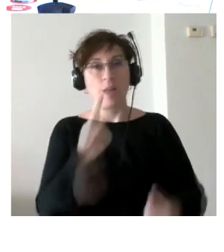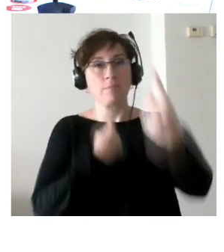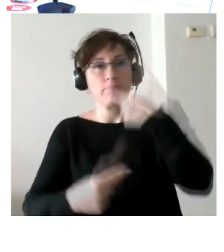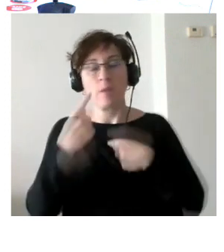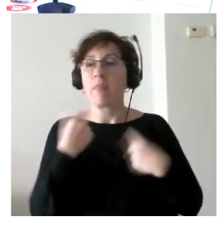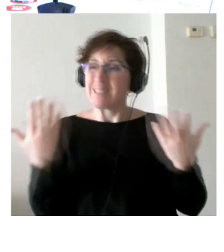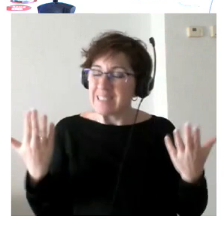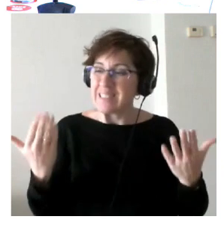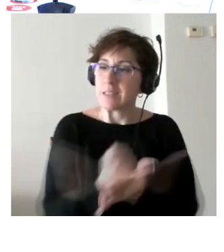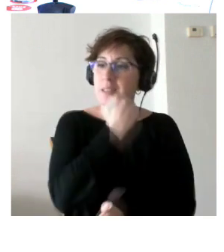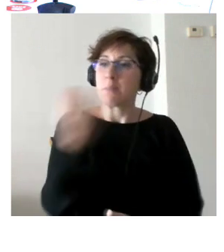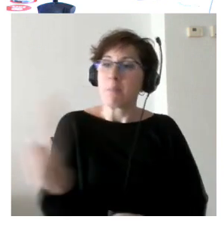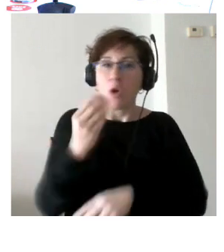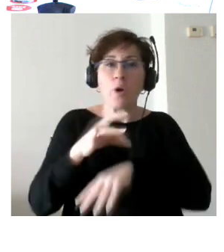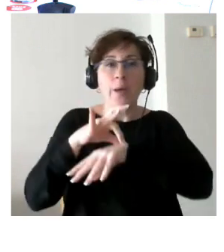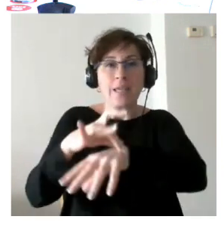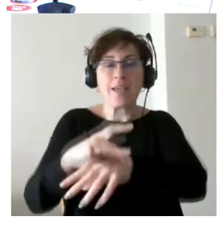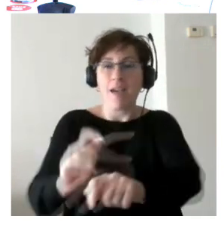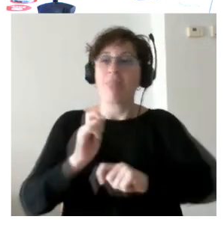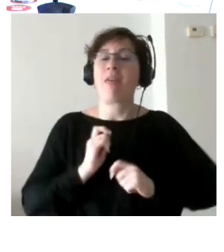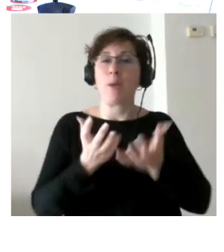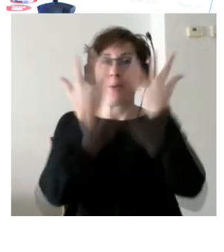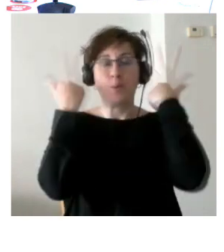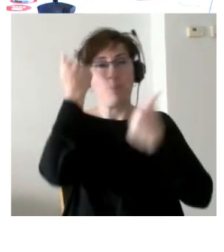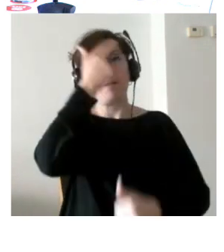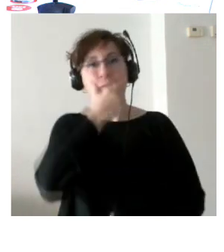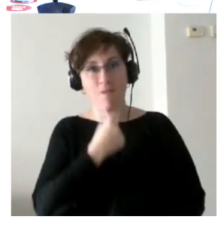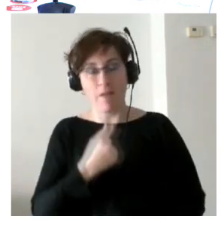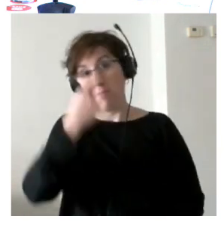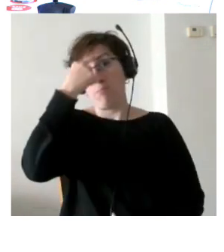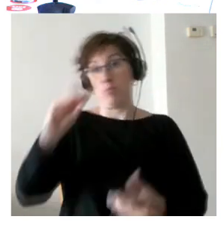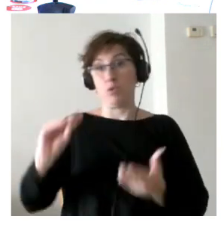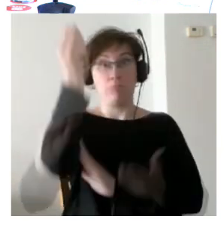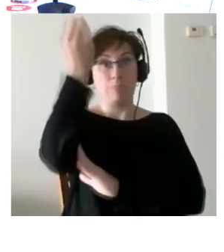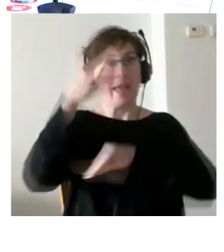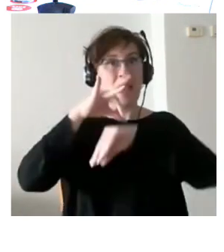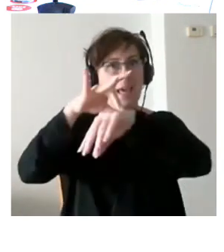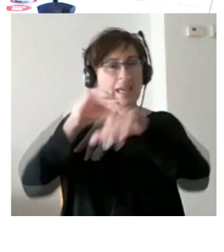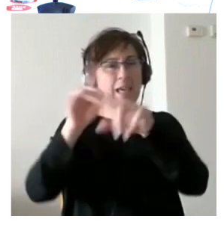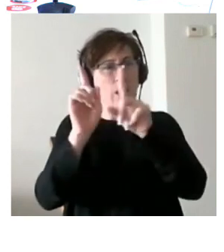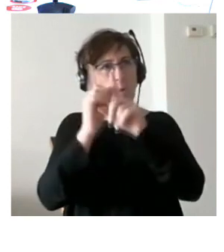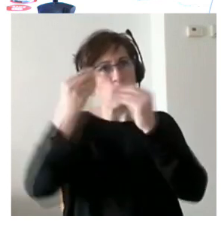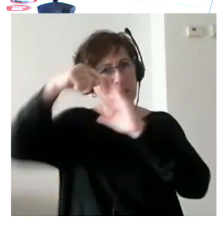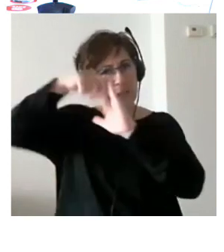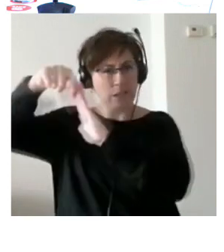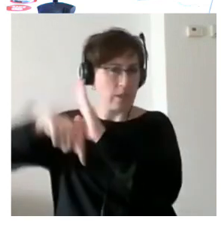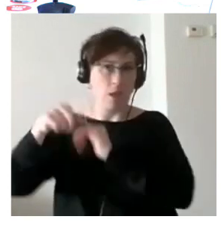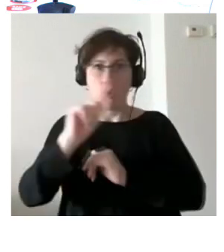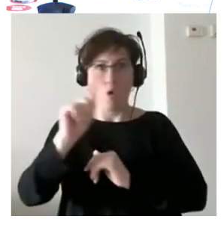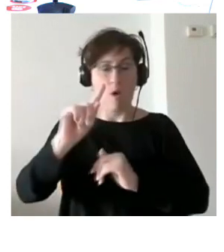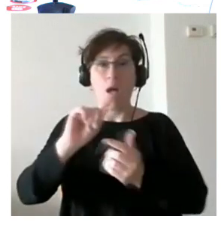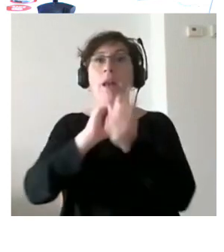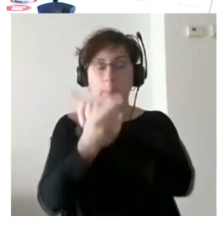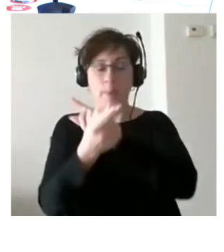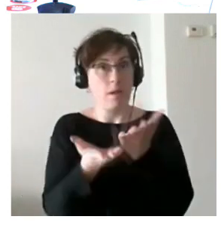alguna guía que faciliten entonces esta guía no es una guía muy ardua sino todo lo contrario intenta ser muy sencilla